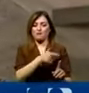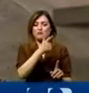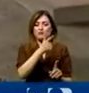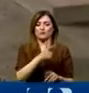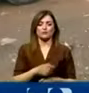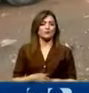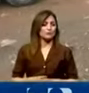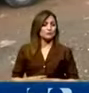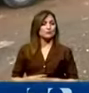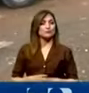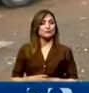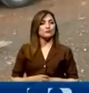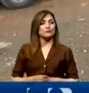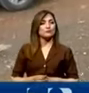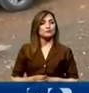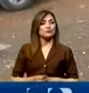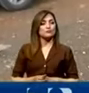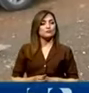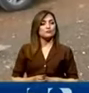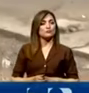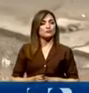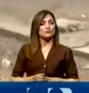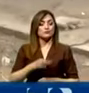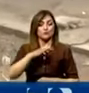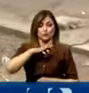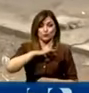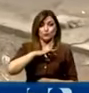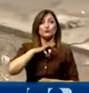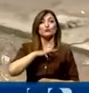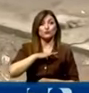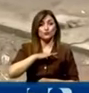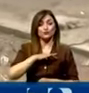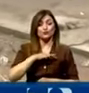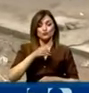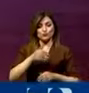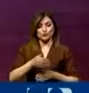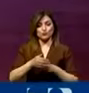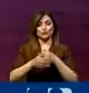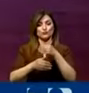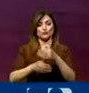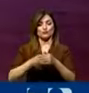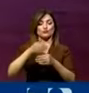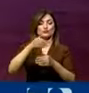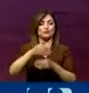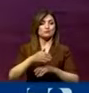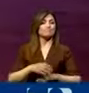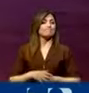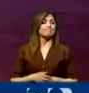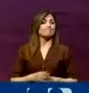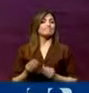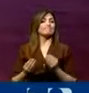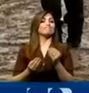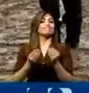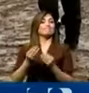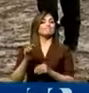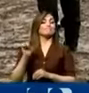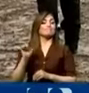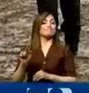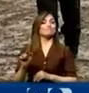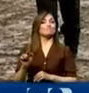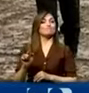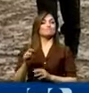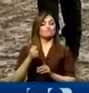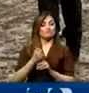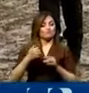se produce un cruce de cuentas. Estamos conscientes que esto es un proceso, que estamos realizando y estamos llevando adelante